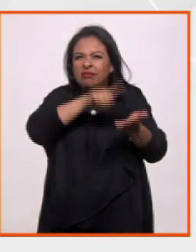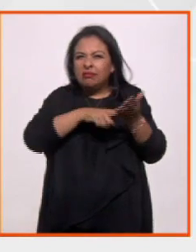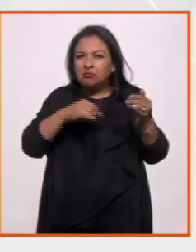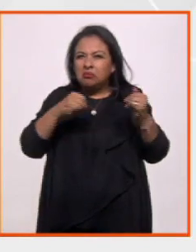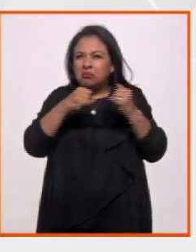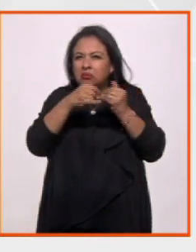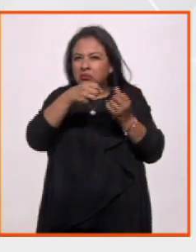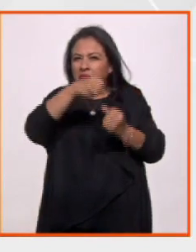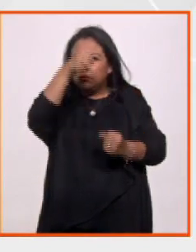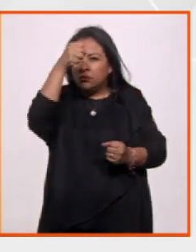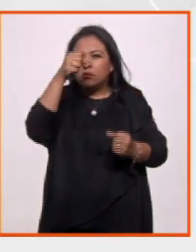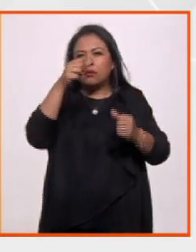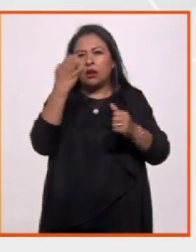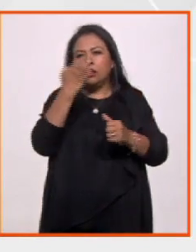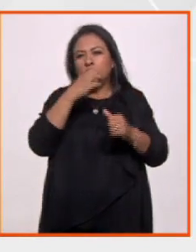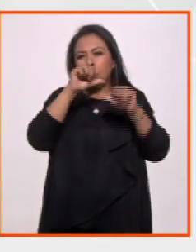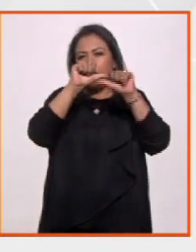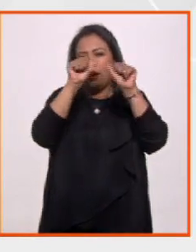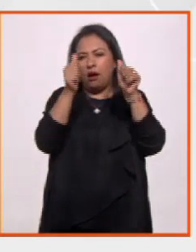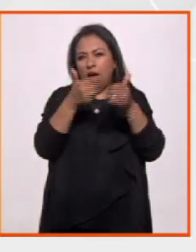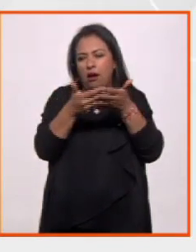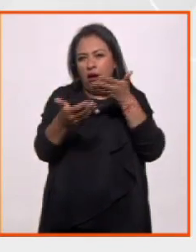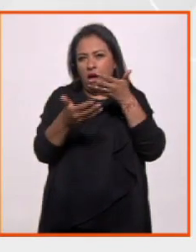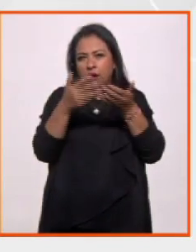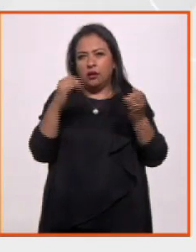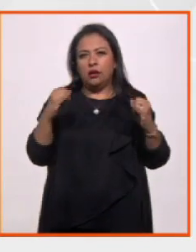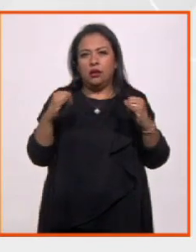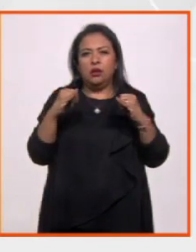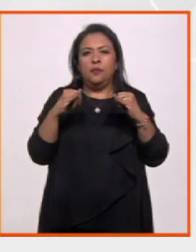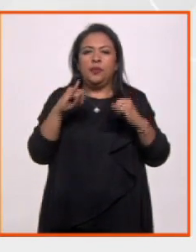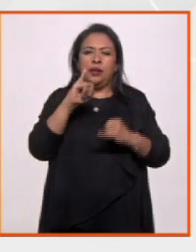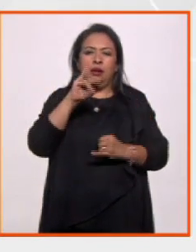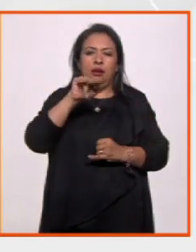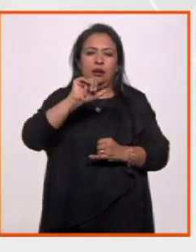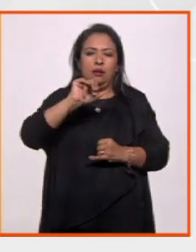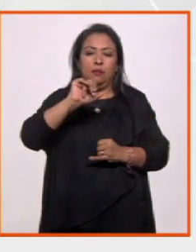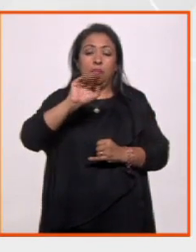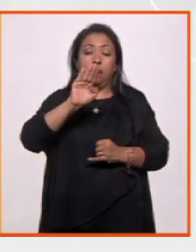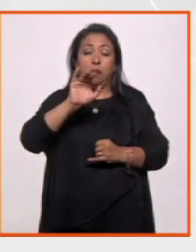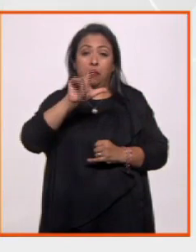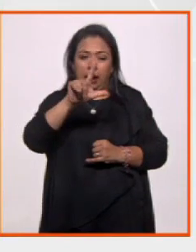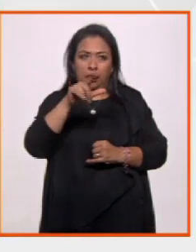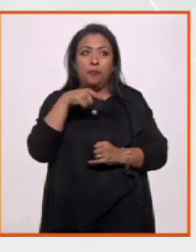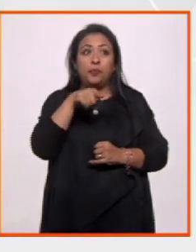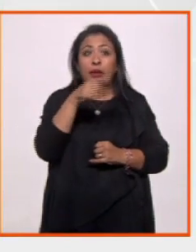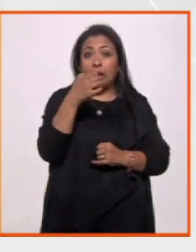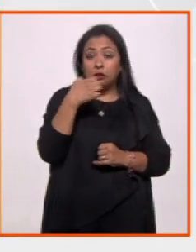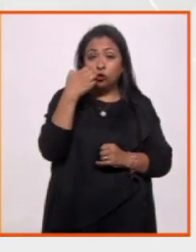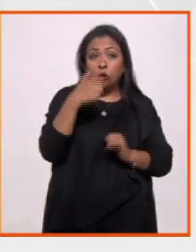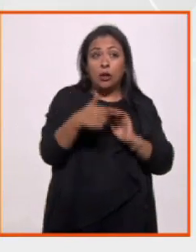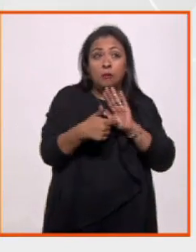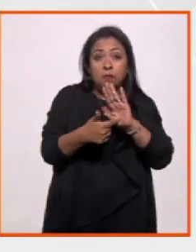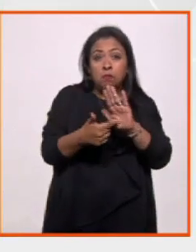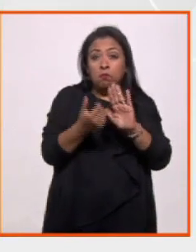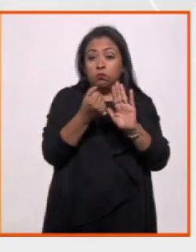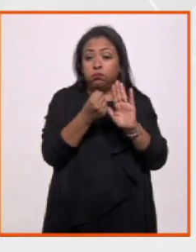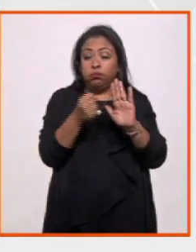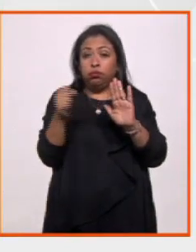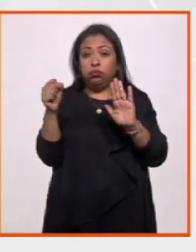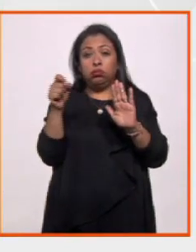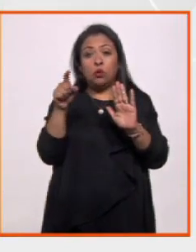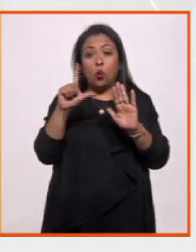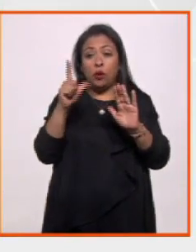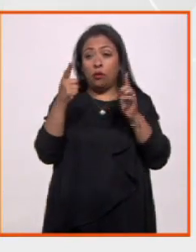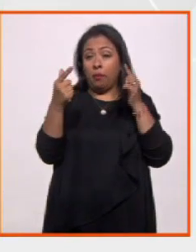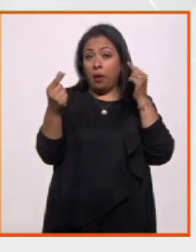institución que es la Escuela de Artesanías del Instituto Nacional de Bellas Artes y Literatura. Esta escuela nos muestra el talento de los egresados